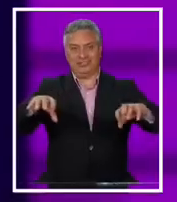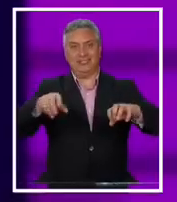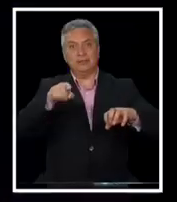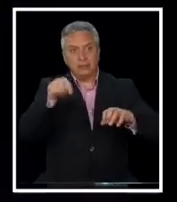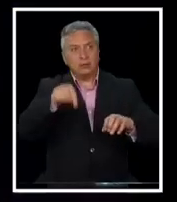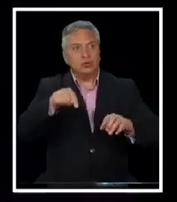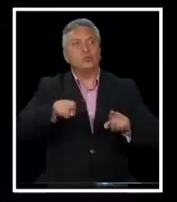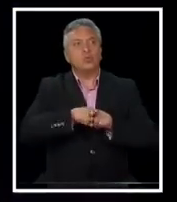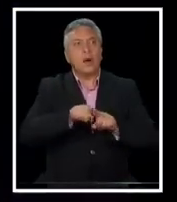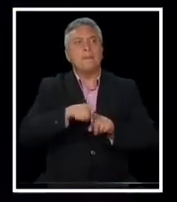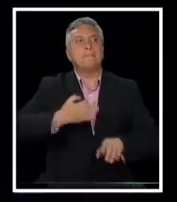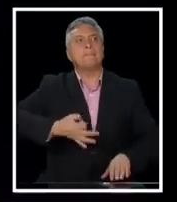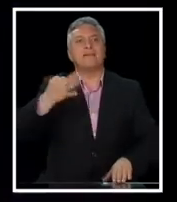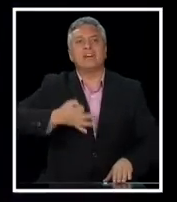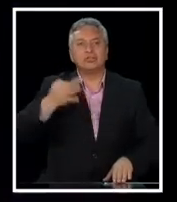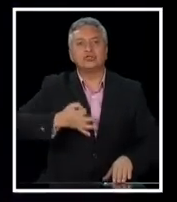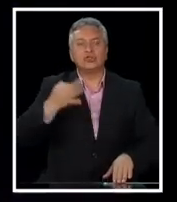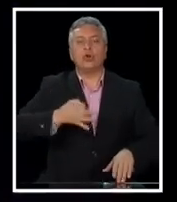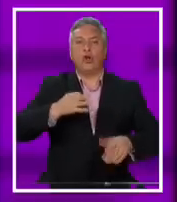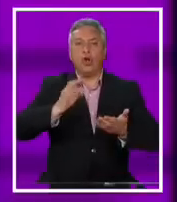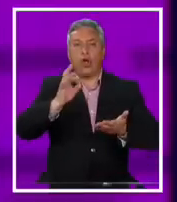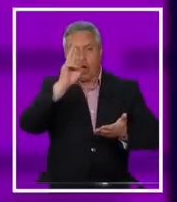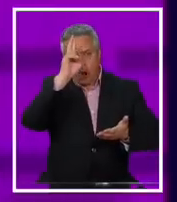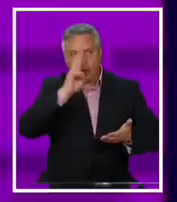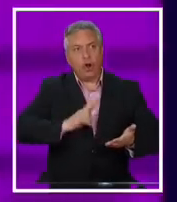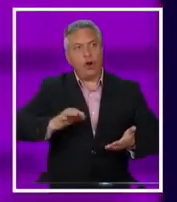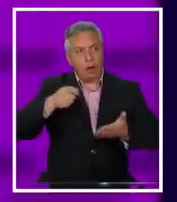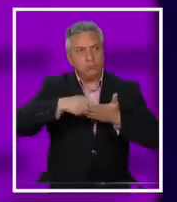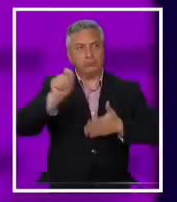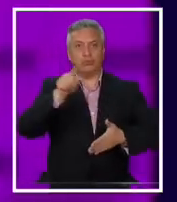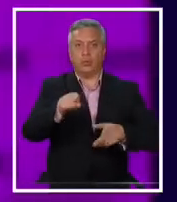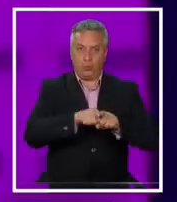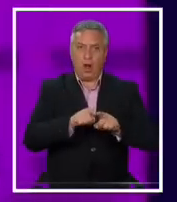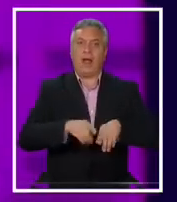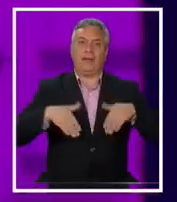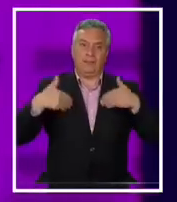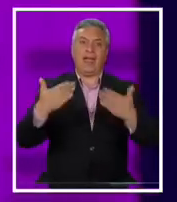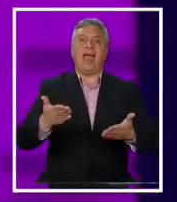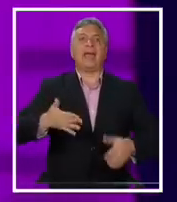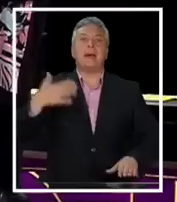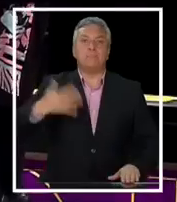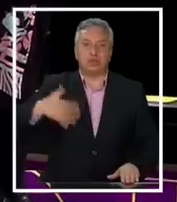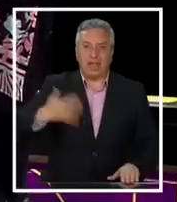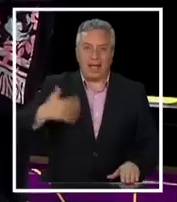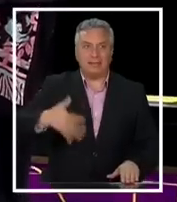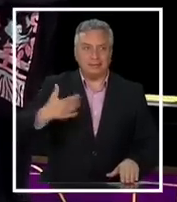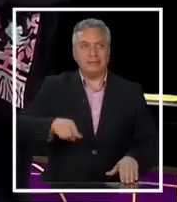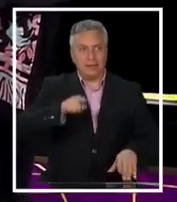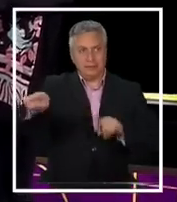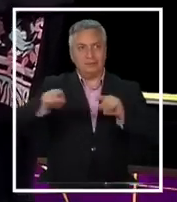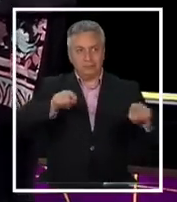debemos hacer es perfeccionarlo para que tenga un rol de eficacia y obviamente darle una importancia a los territorios que tienen que ser relevados.